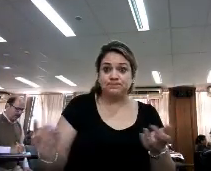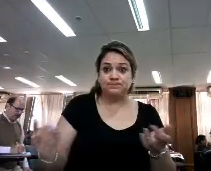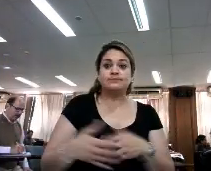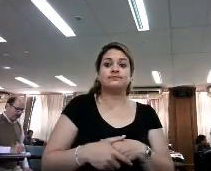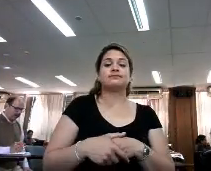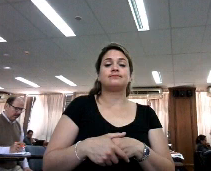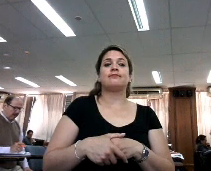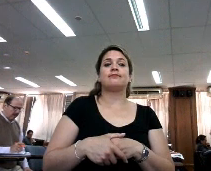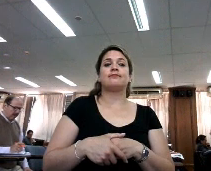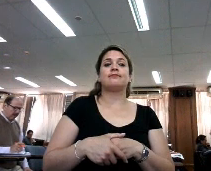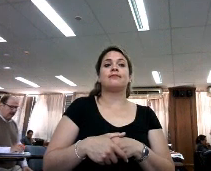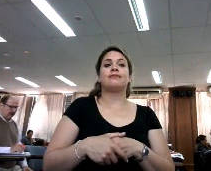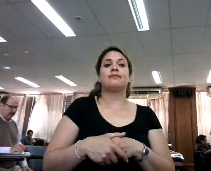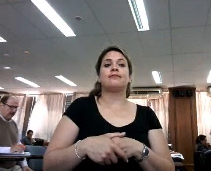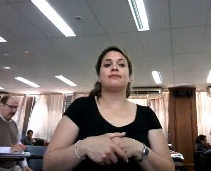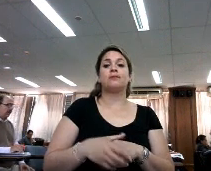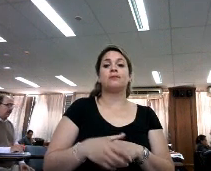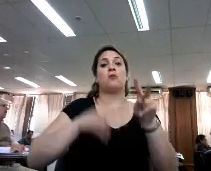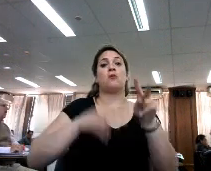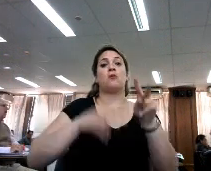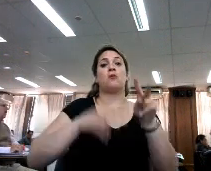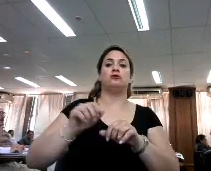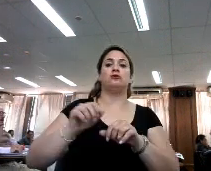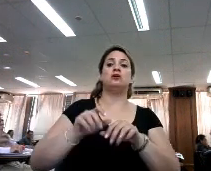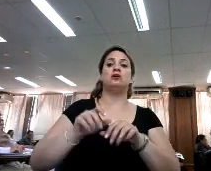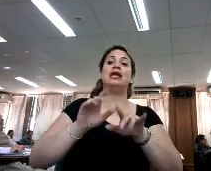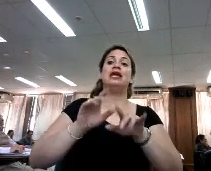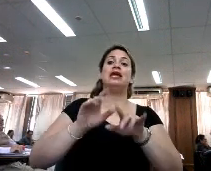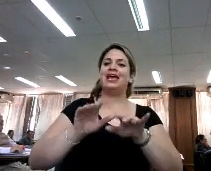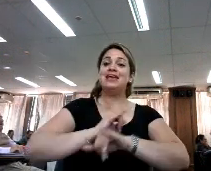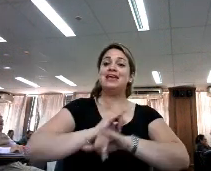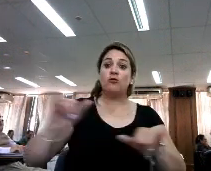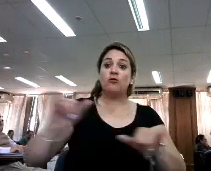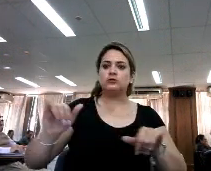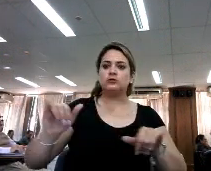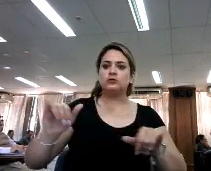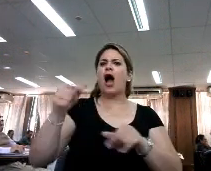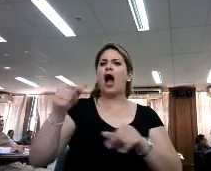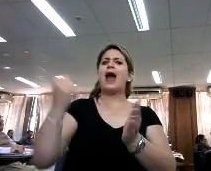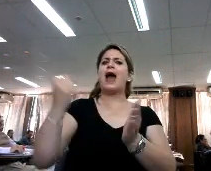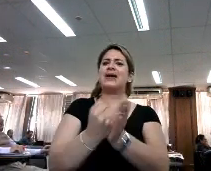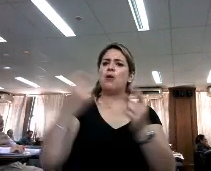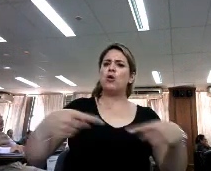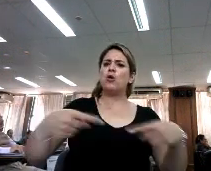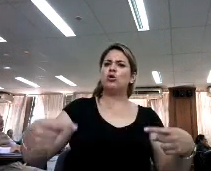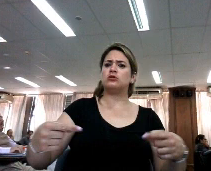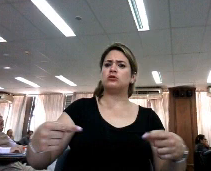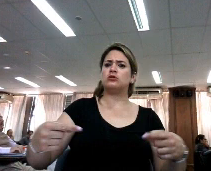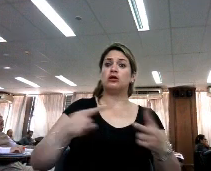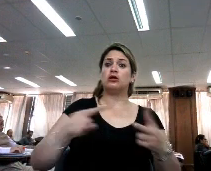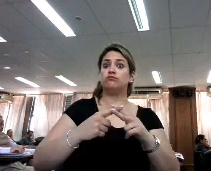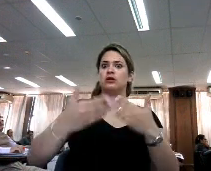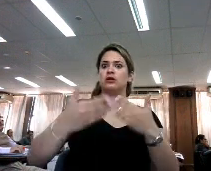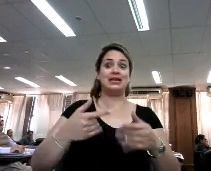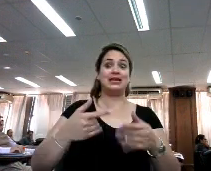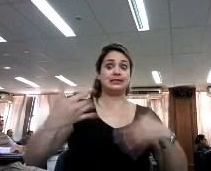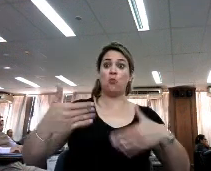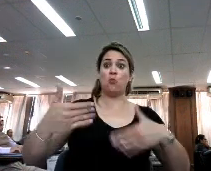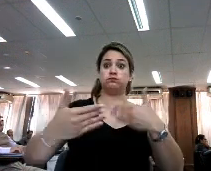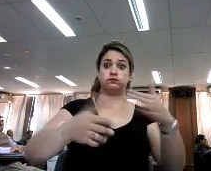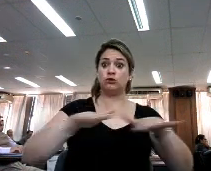Los cambios en la información. Hoy en día también patentar un producto, una tecnología, uno tiene que ser muy dinámico.